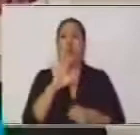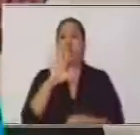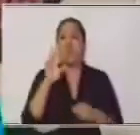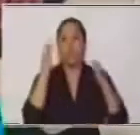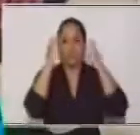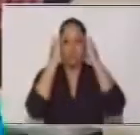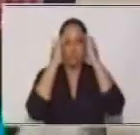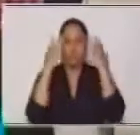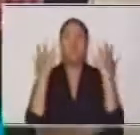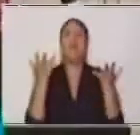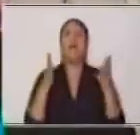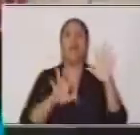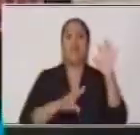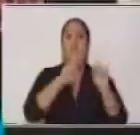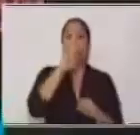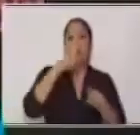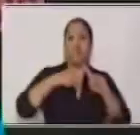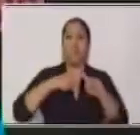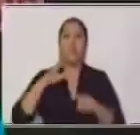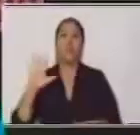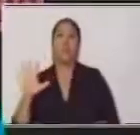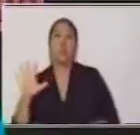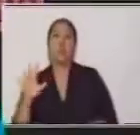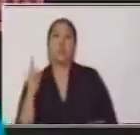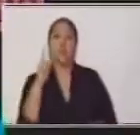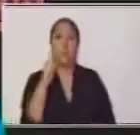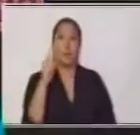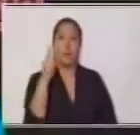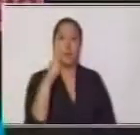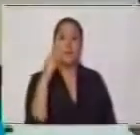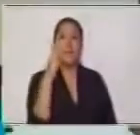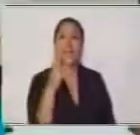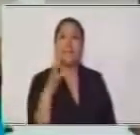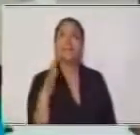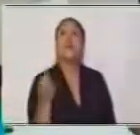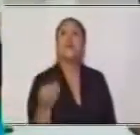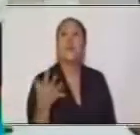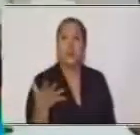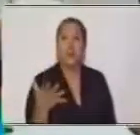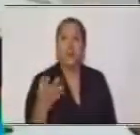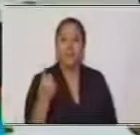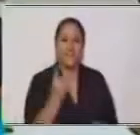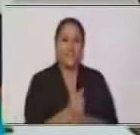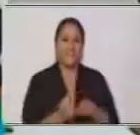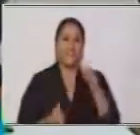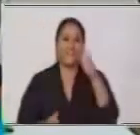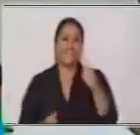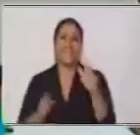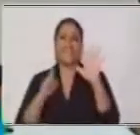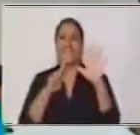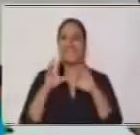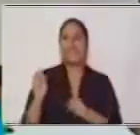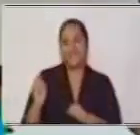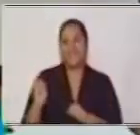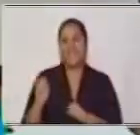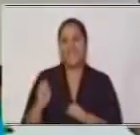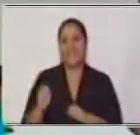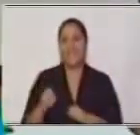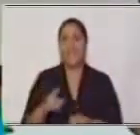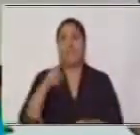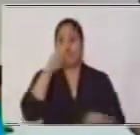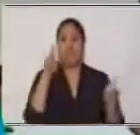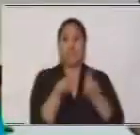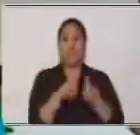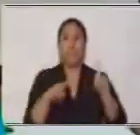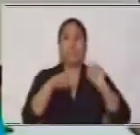Encontraremos, doce por cinco es, ¿cuánto? A la una, a las dos y a las tres. Excelente. Sesenta. Y multiplica también